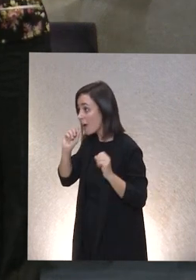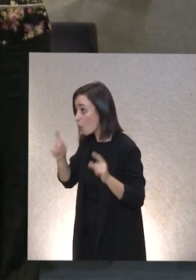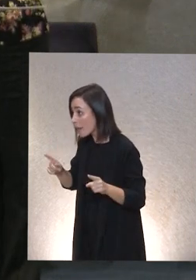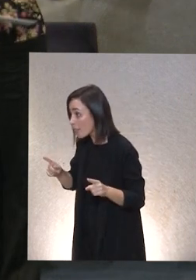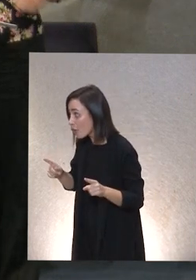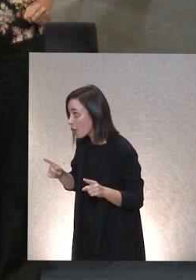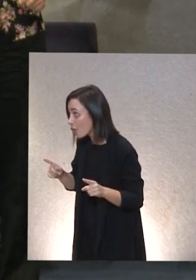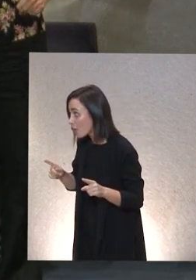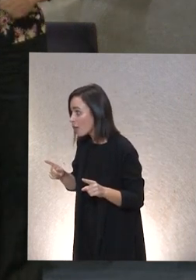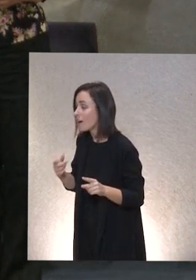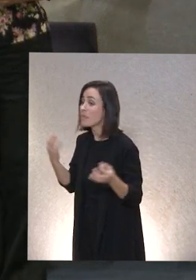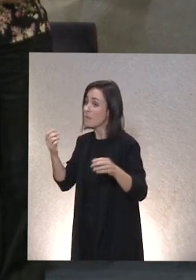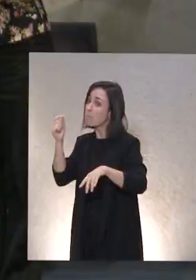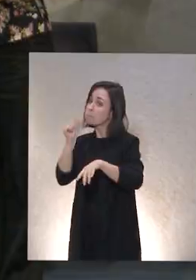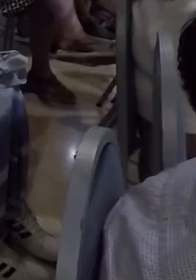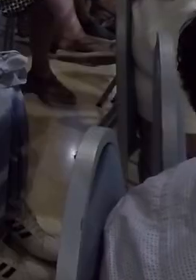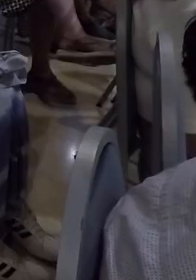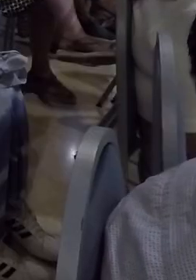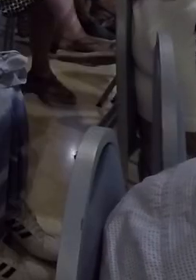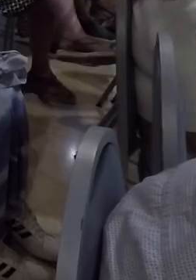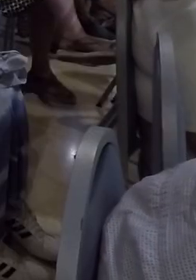tenemos que ser puntuales por favor